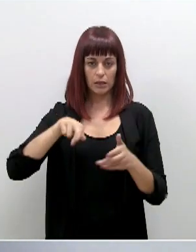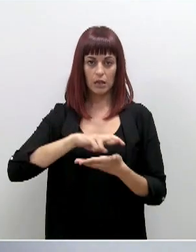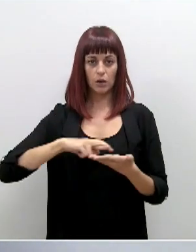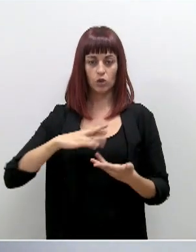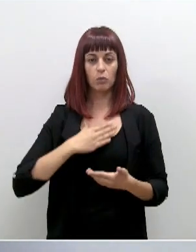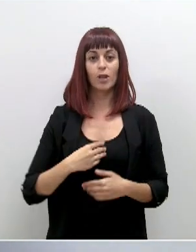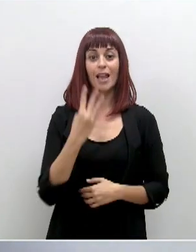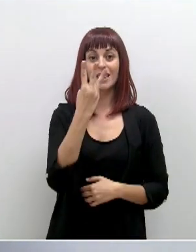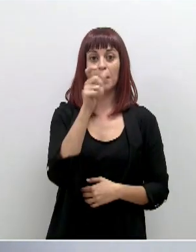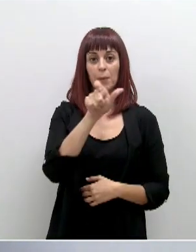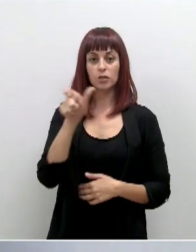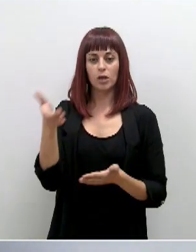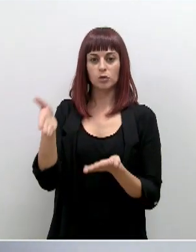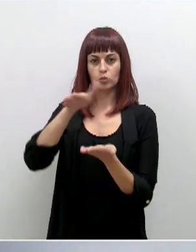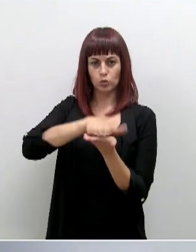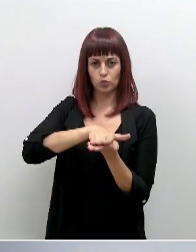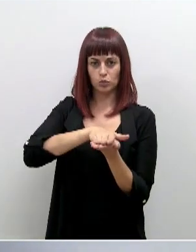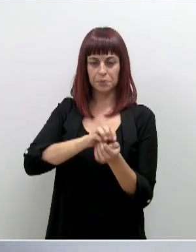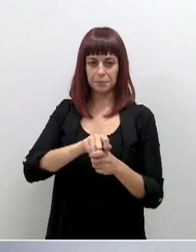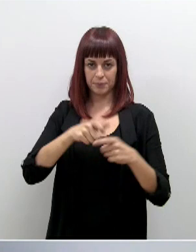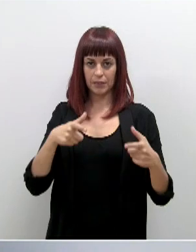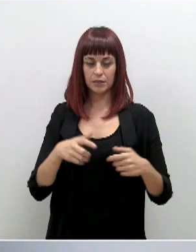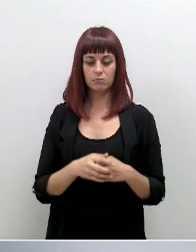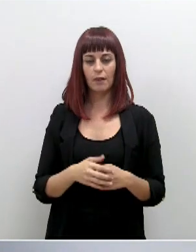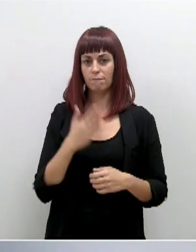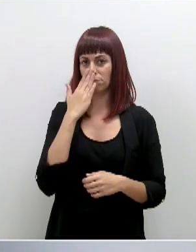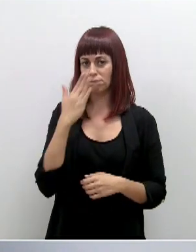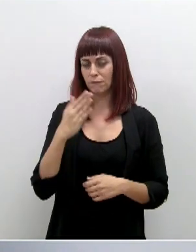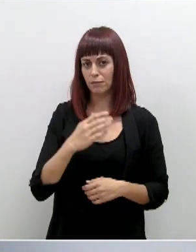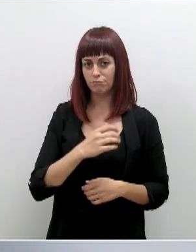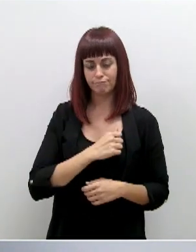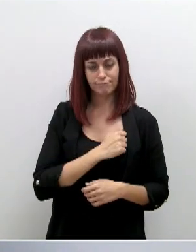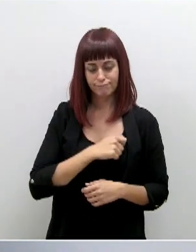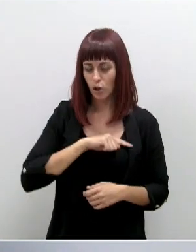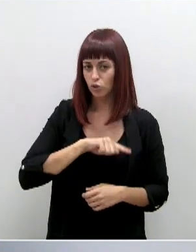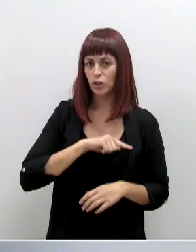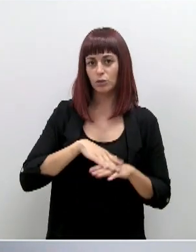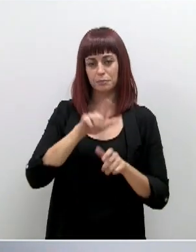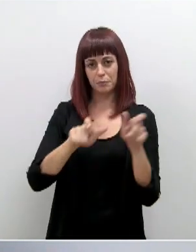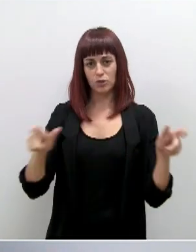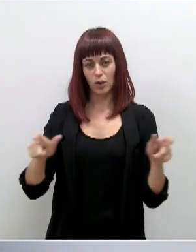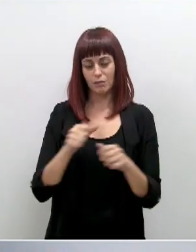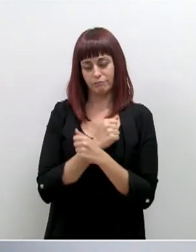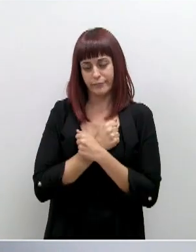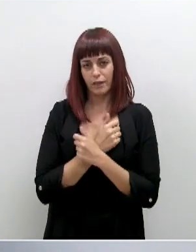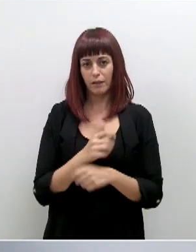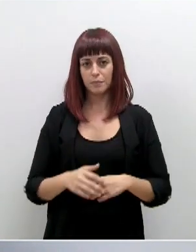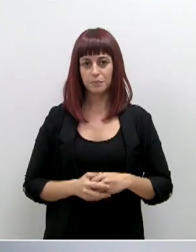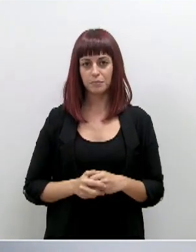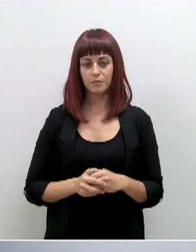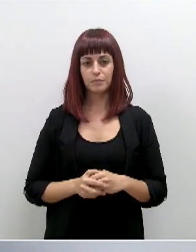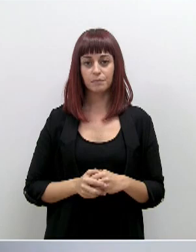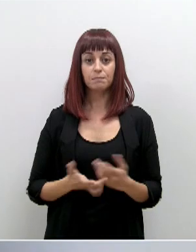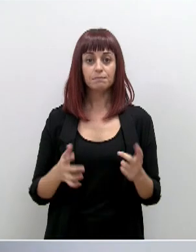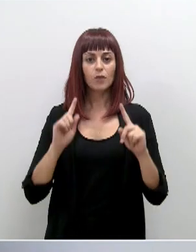Tres personas más han fallecido. Nuestro más sincero pésame para sus seres queridos. Tomamos en